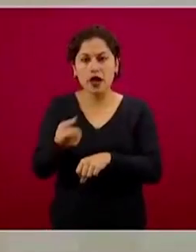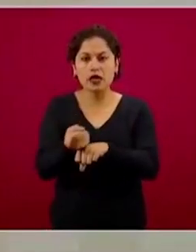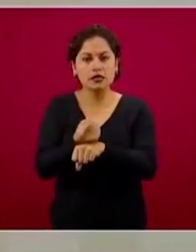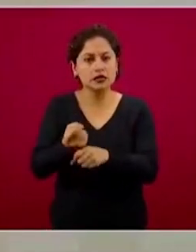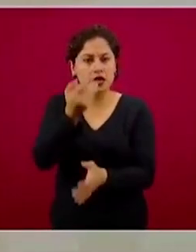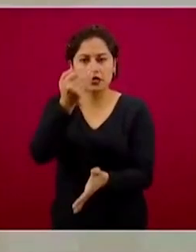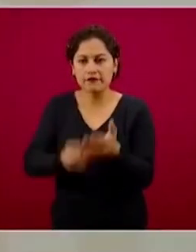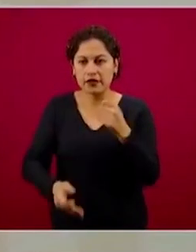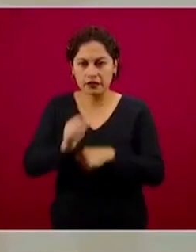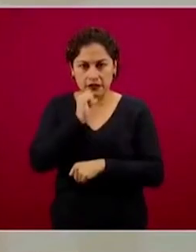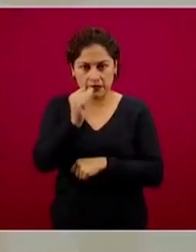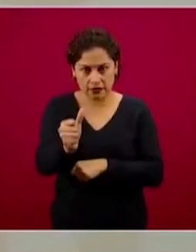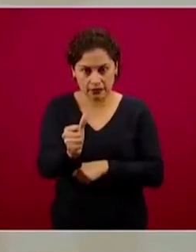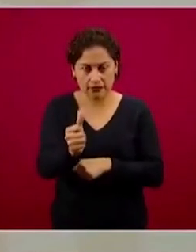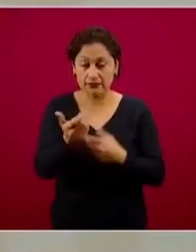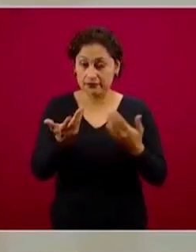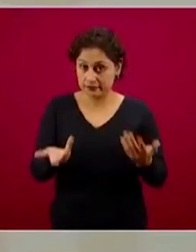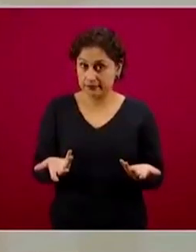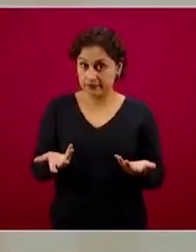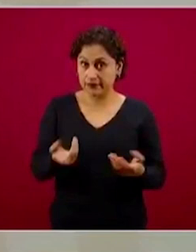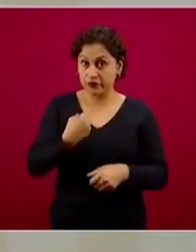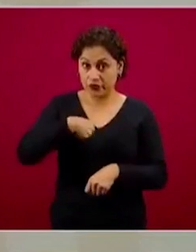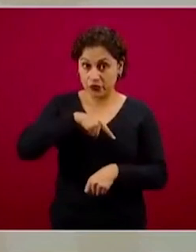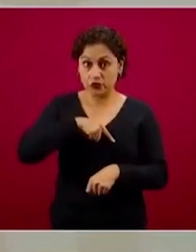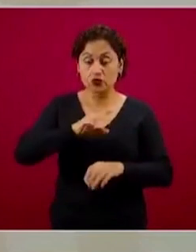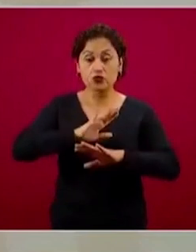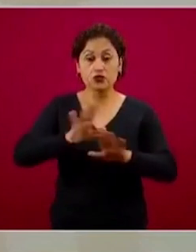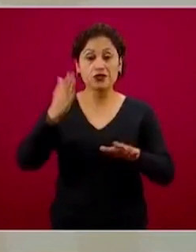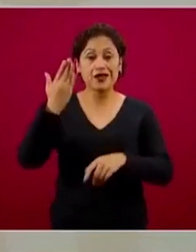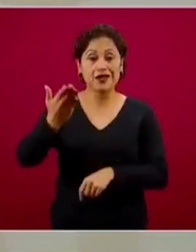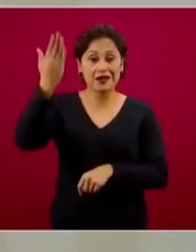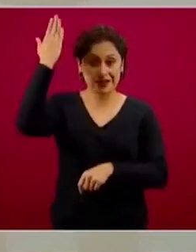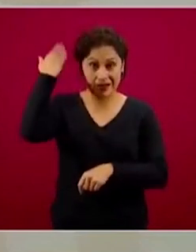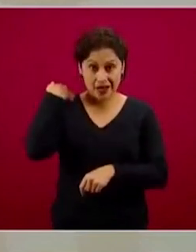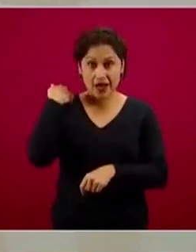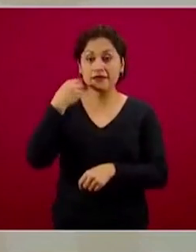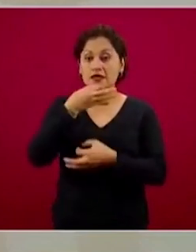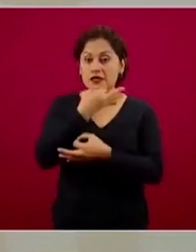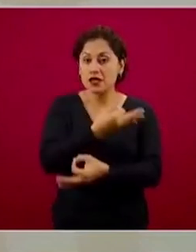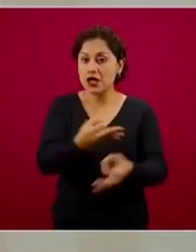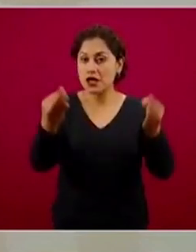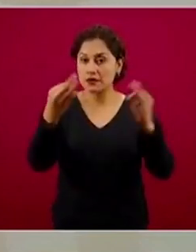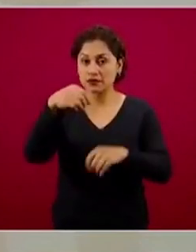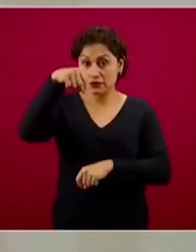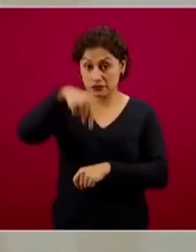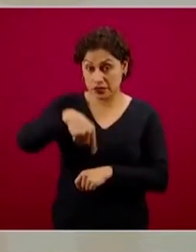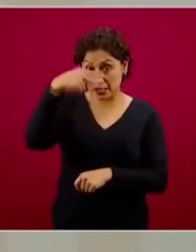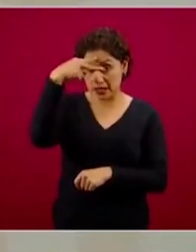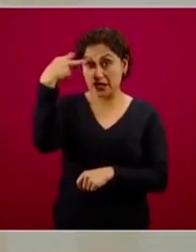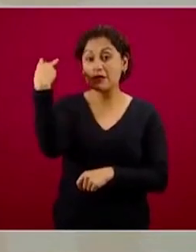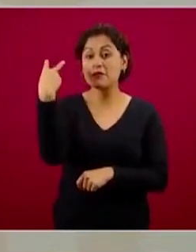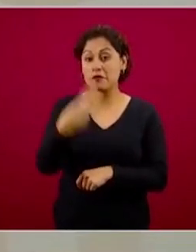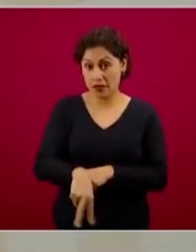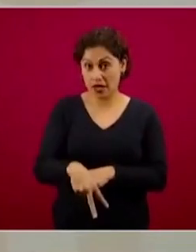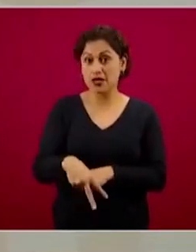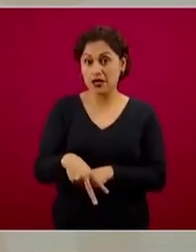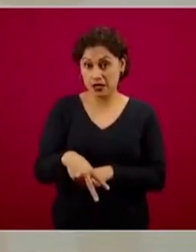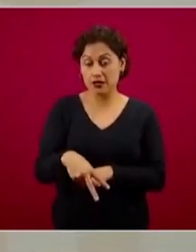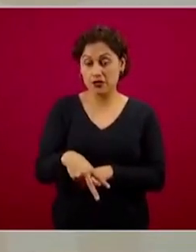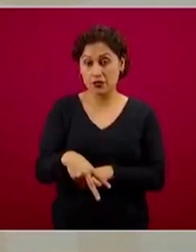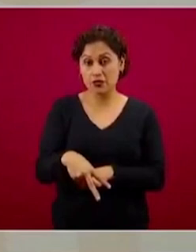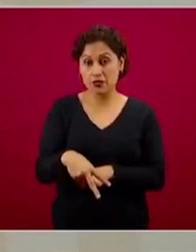de hecho, identificamos con antelación que en México solamente tenemos una muy